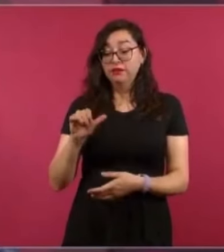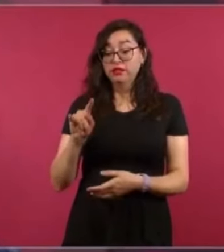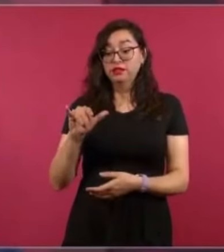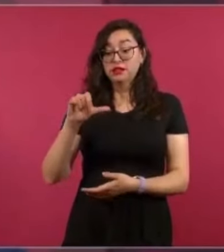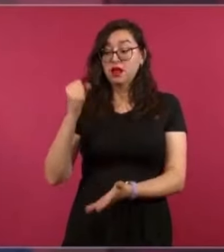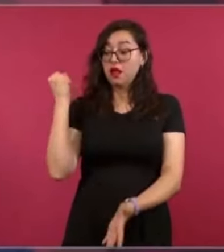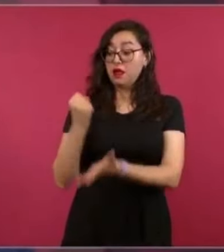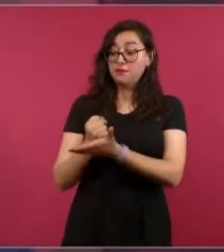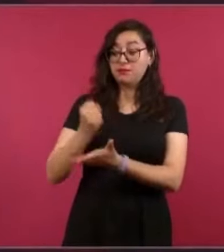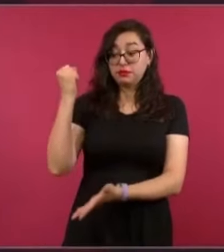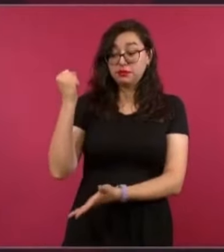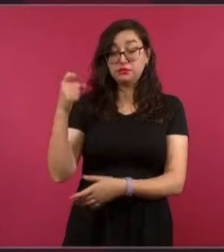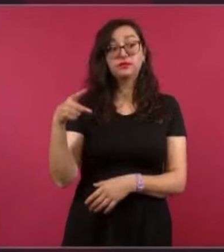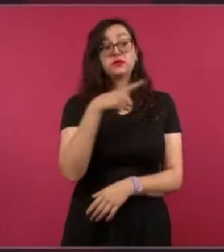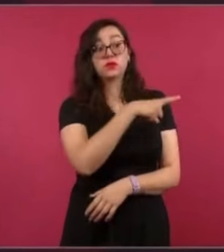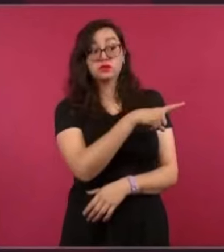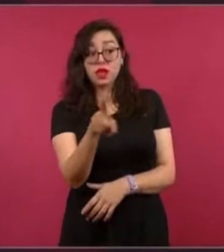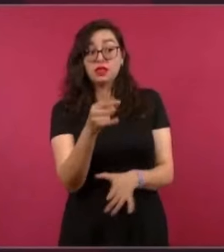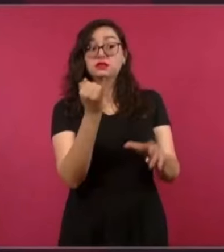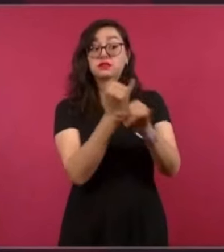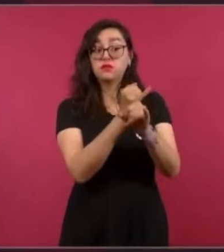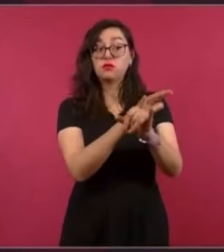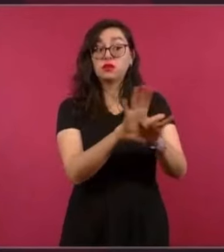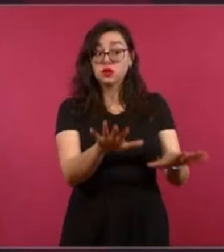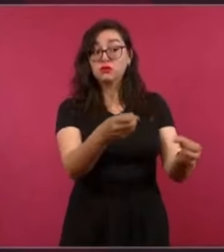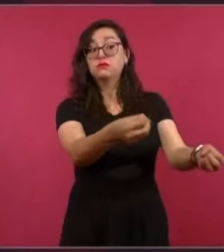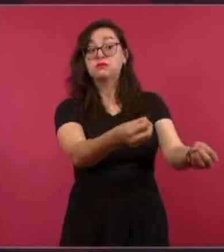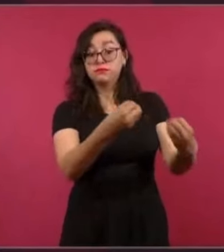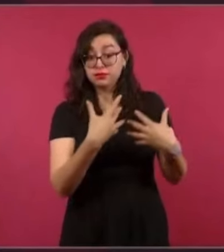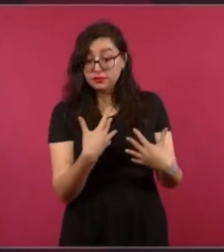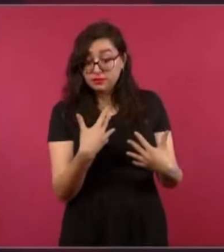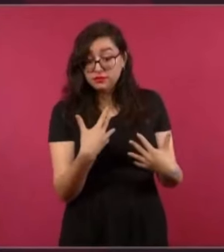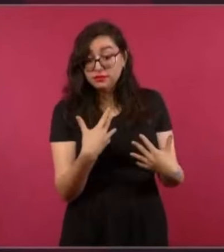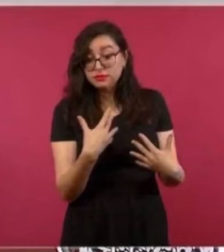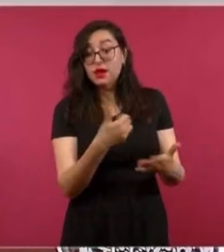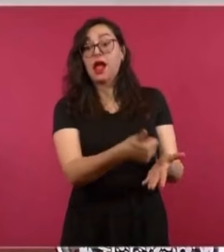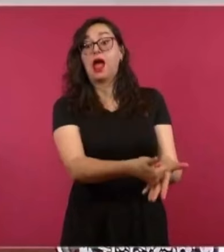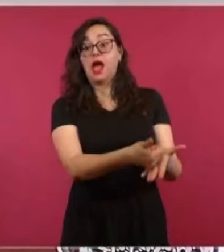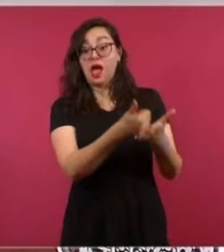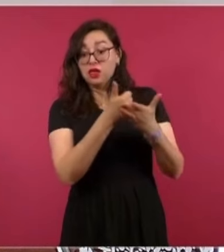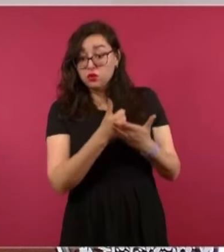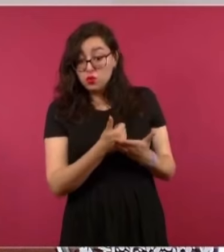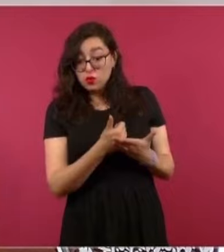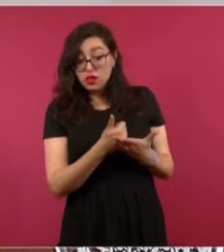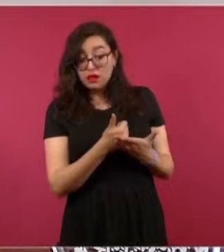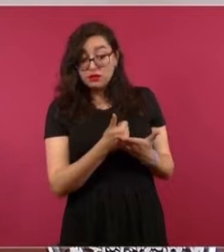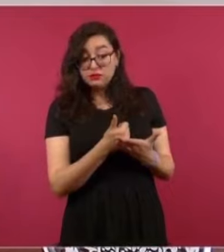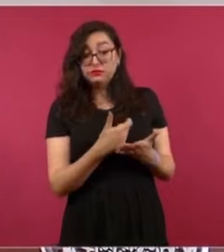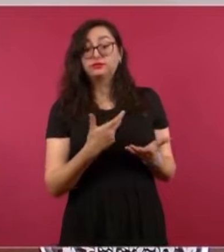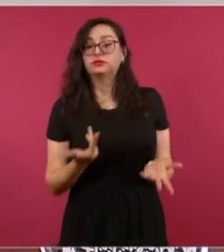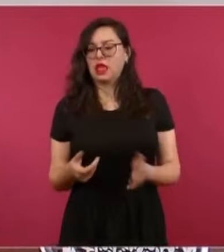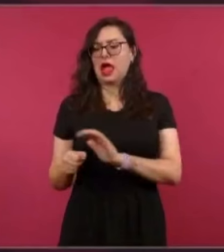para que el que quiera ayudarnos, en el caso de